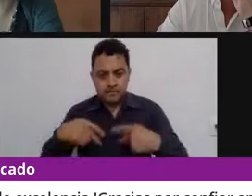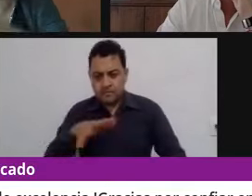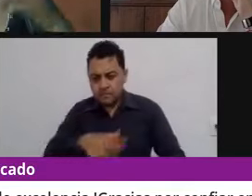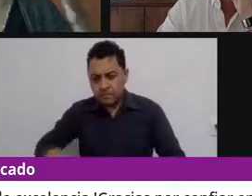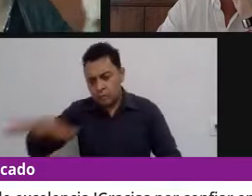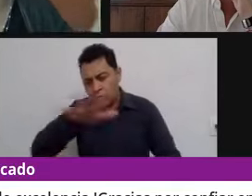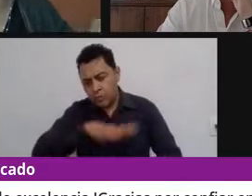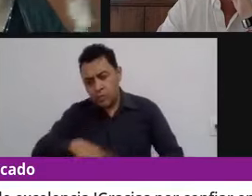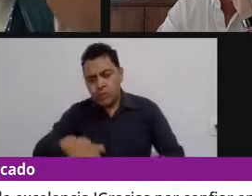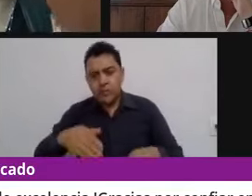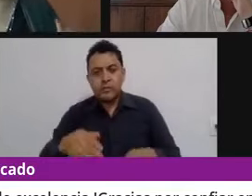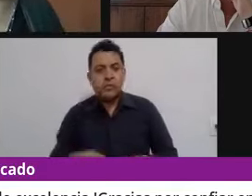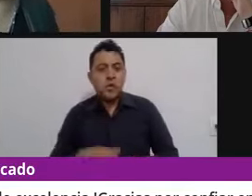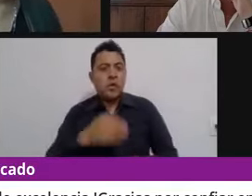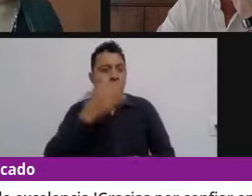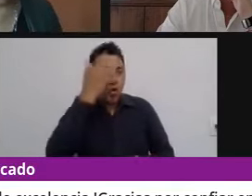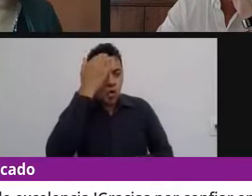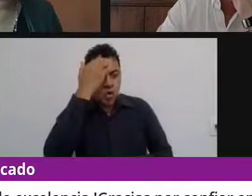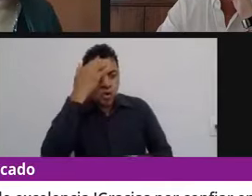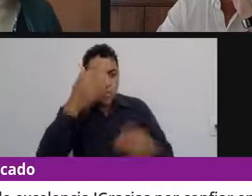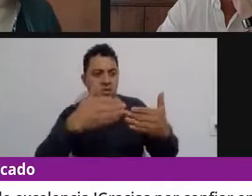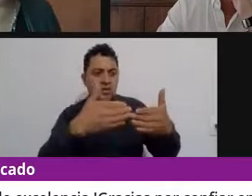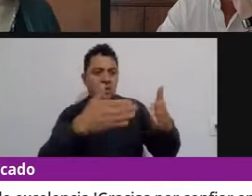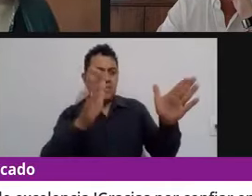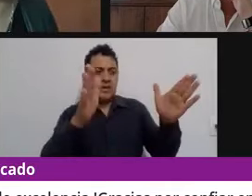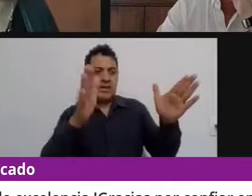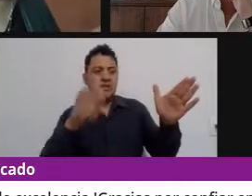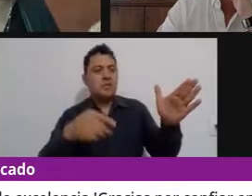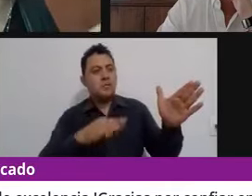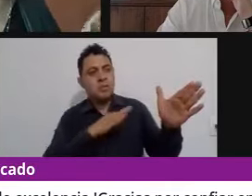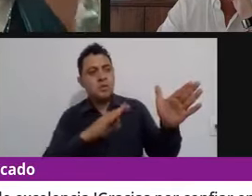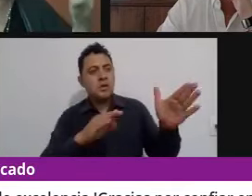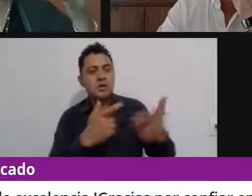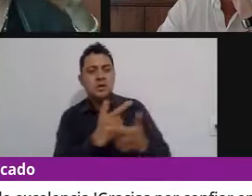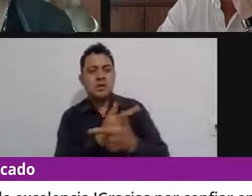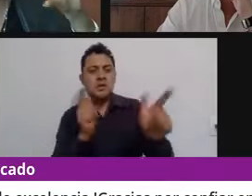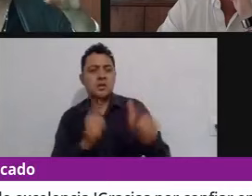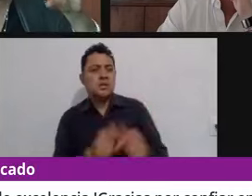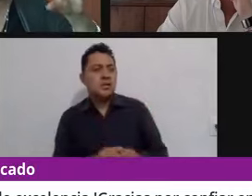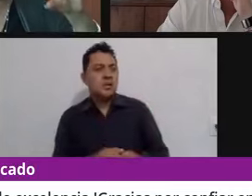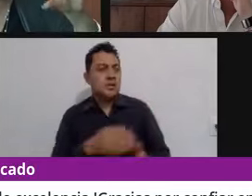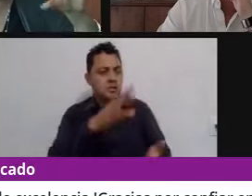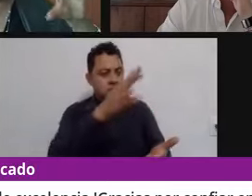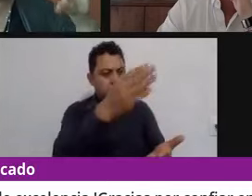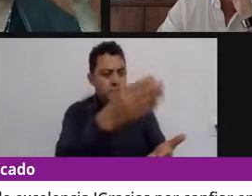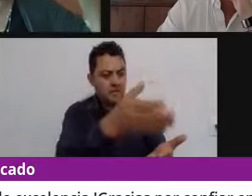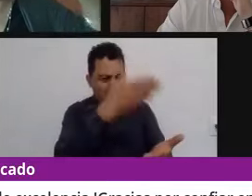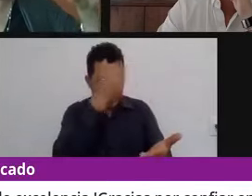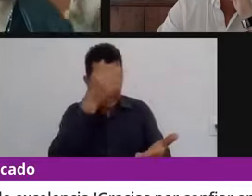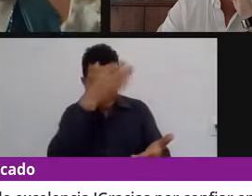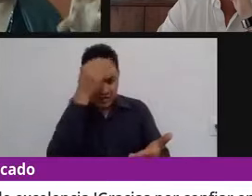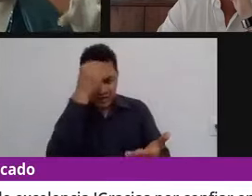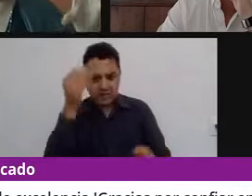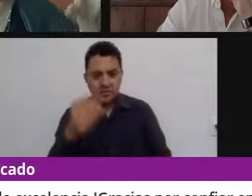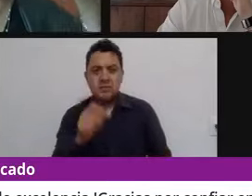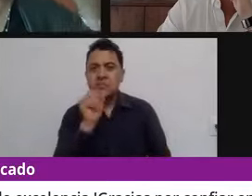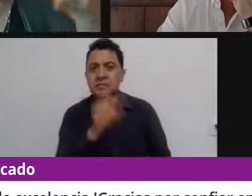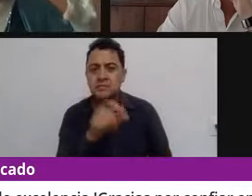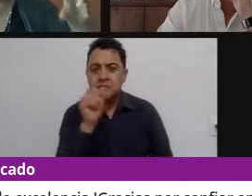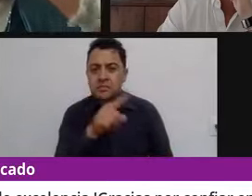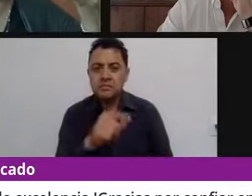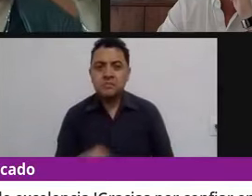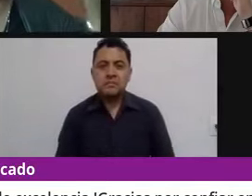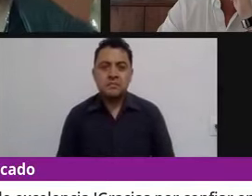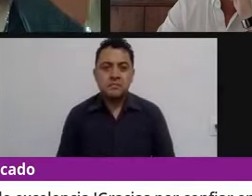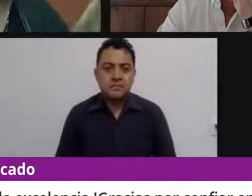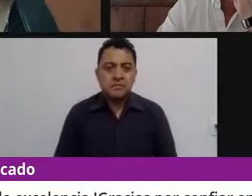para ir siguiendo decía el director de esta aplicación es para que veamos si van cumpliendo